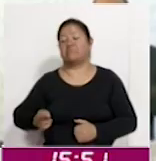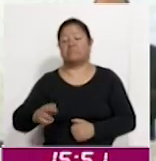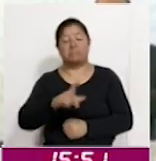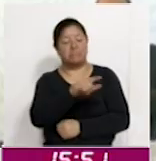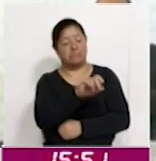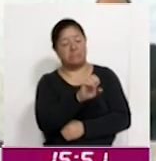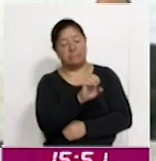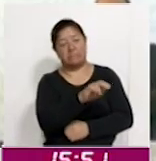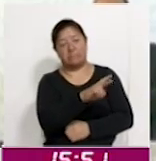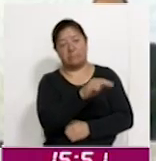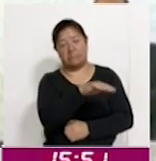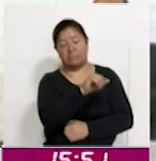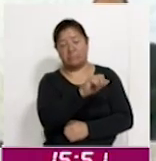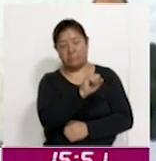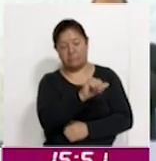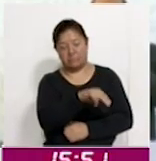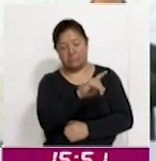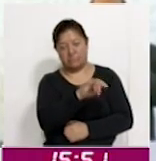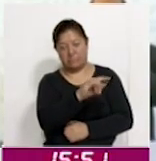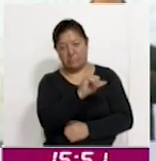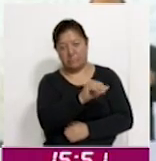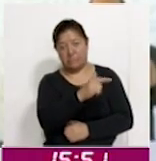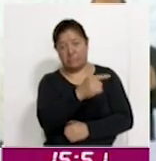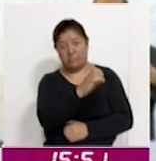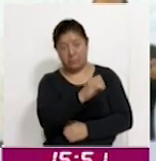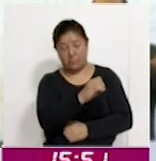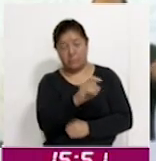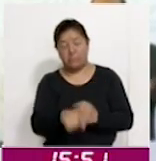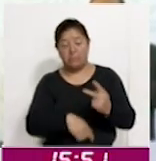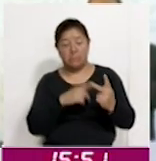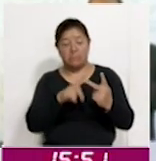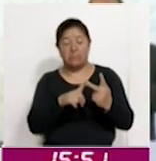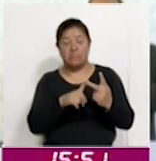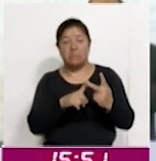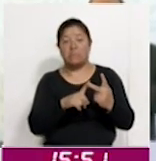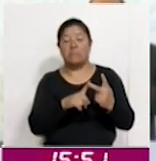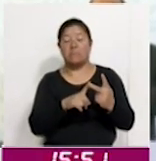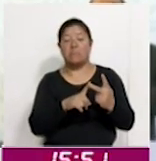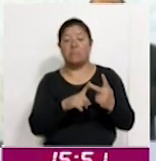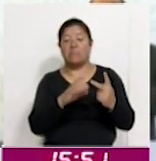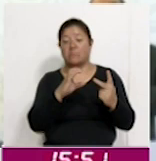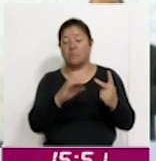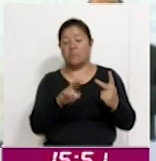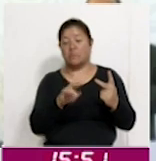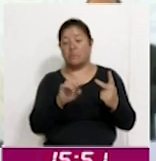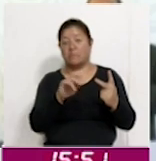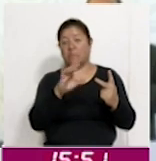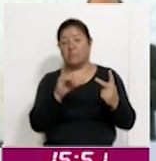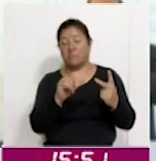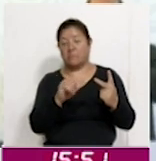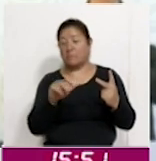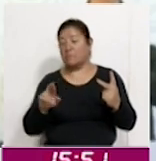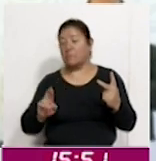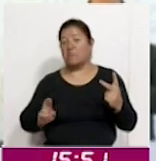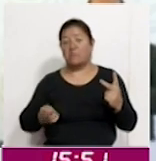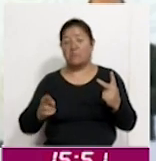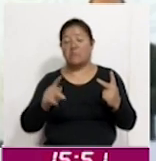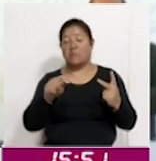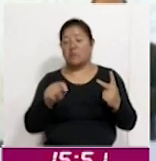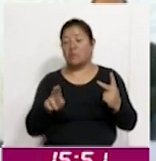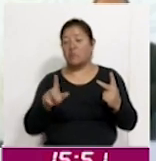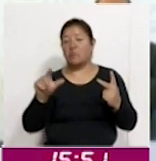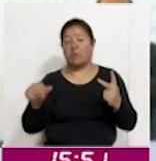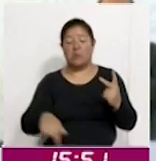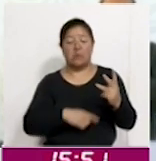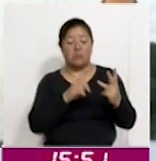Santiago o la cuenca Lerma Santiago, la cuenca del río Tula y